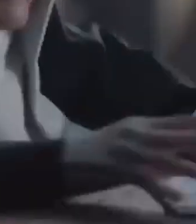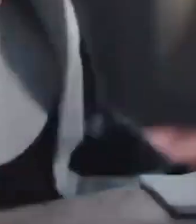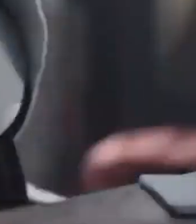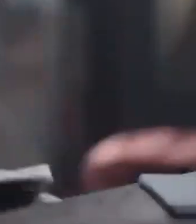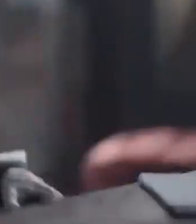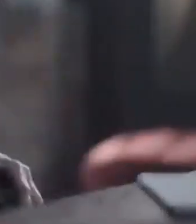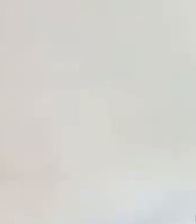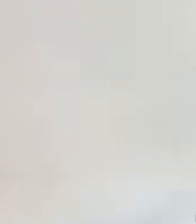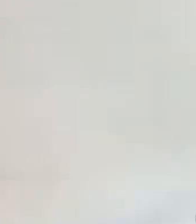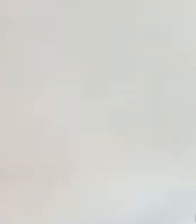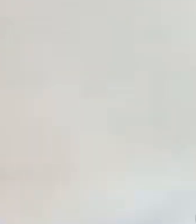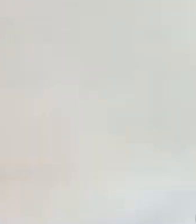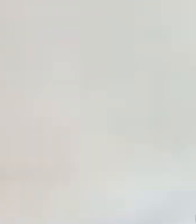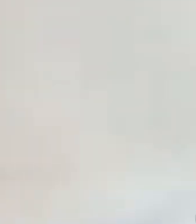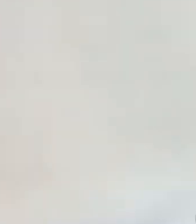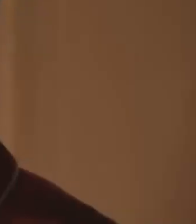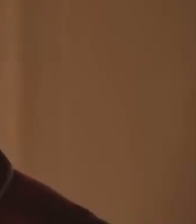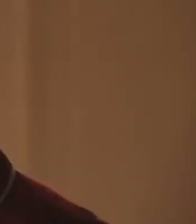Televisión